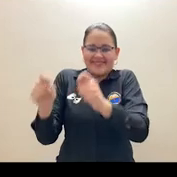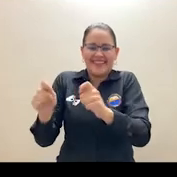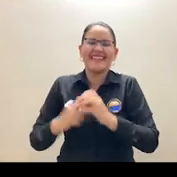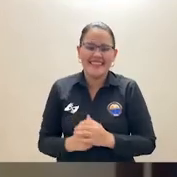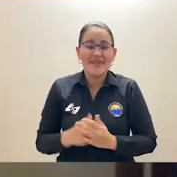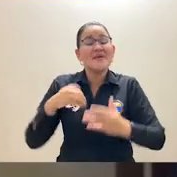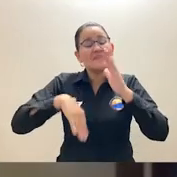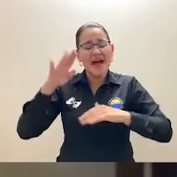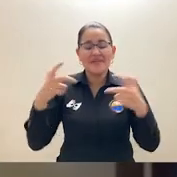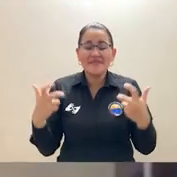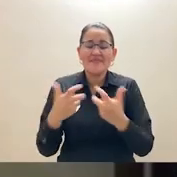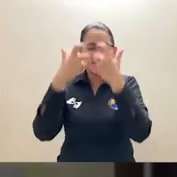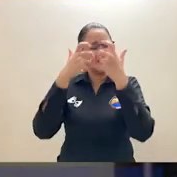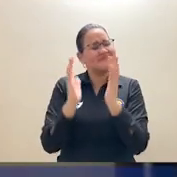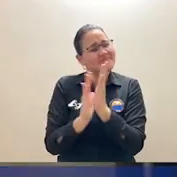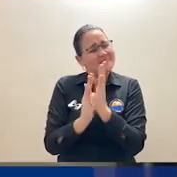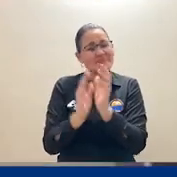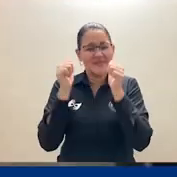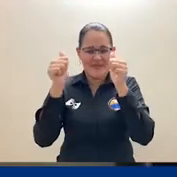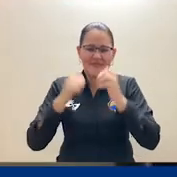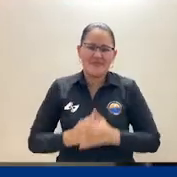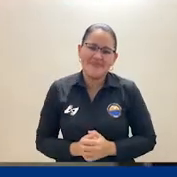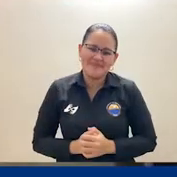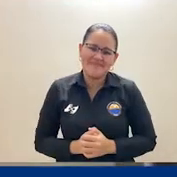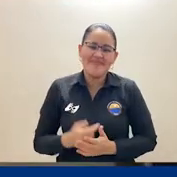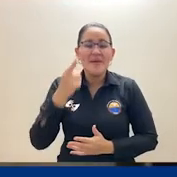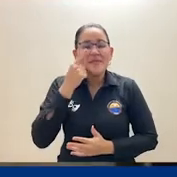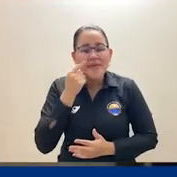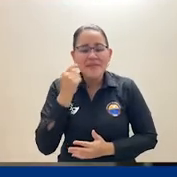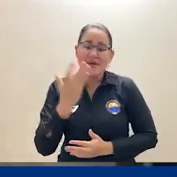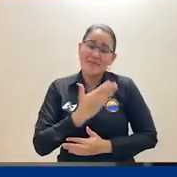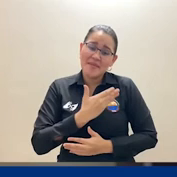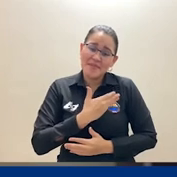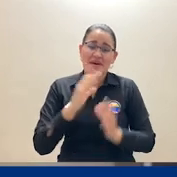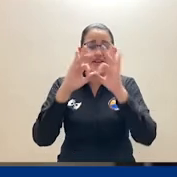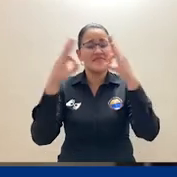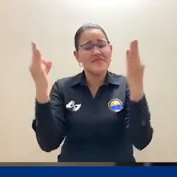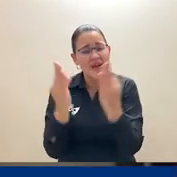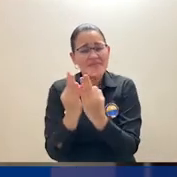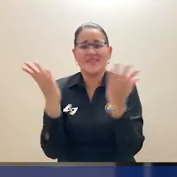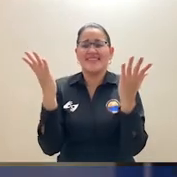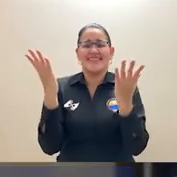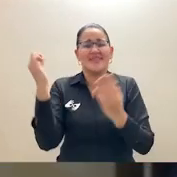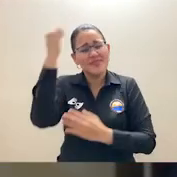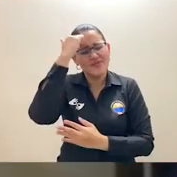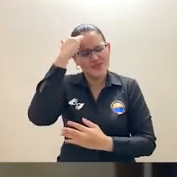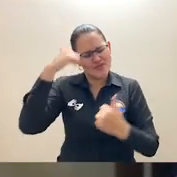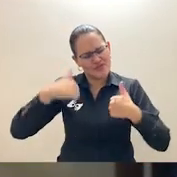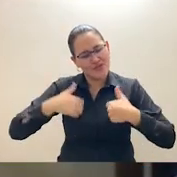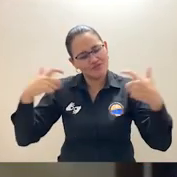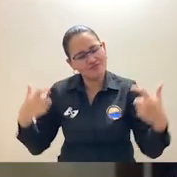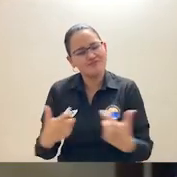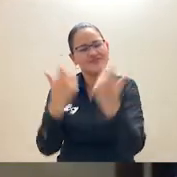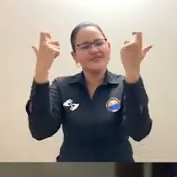jóvenes. Estimados compañeros, padres de familia y docentes, brindo por la satisfacción del